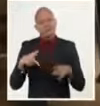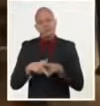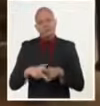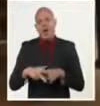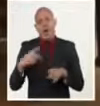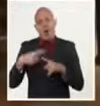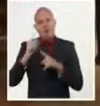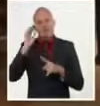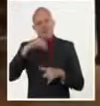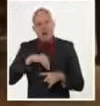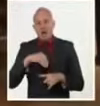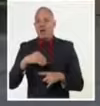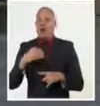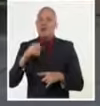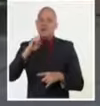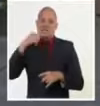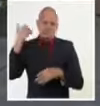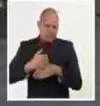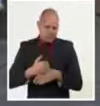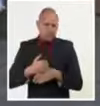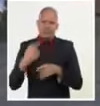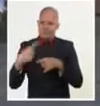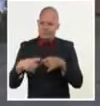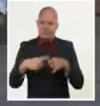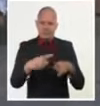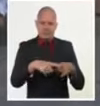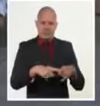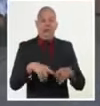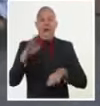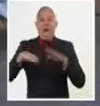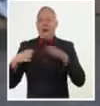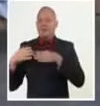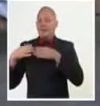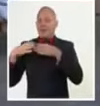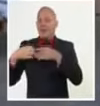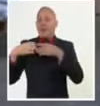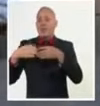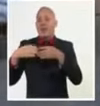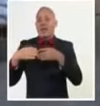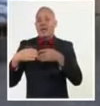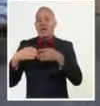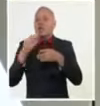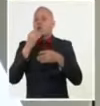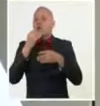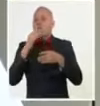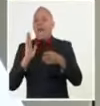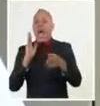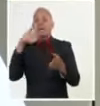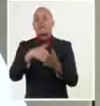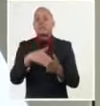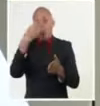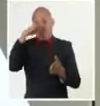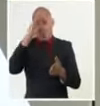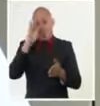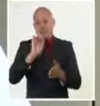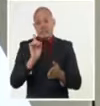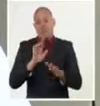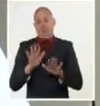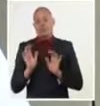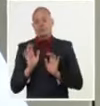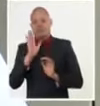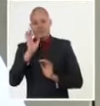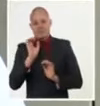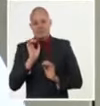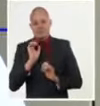restricciones del bloqueo que impiden a las navieras tocar puerto cubano. Estamos trabajando a un ritmo de 24 horas